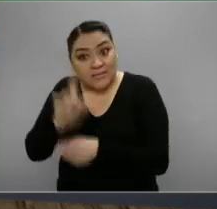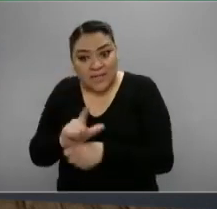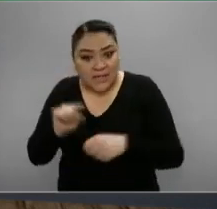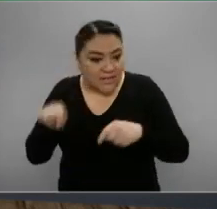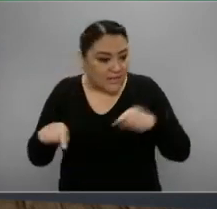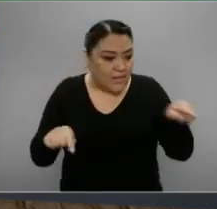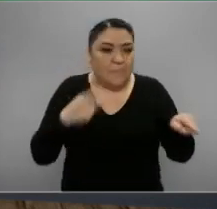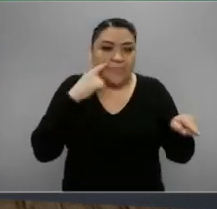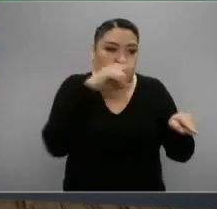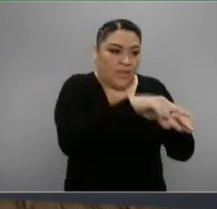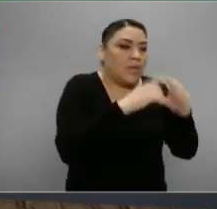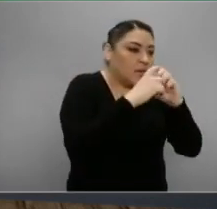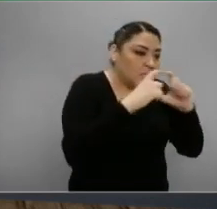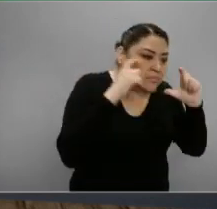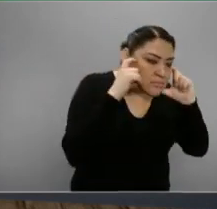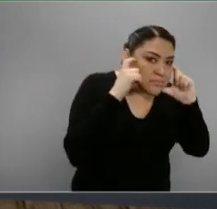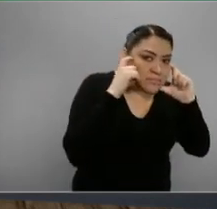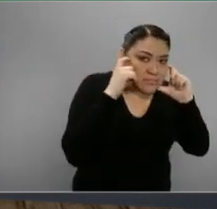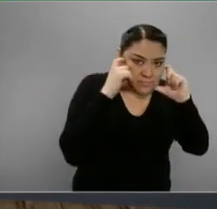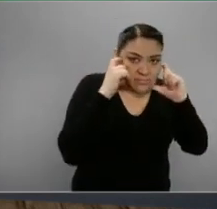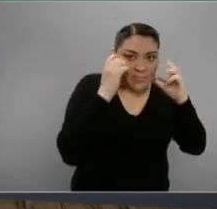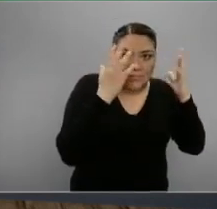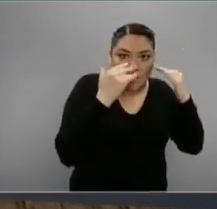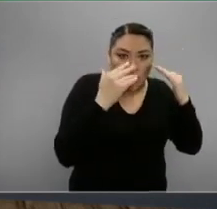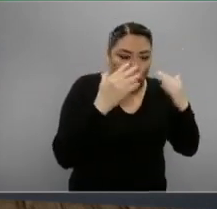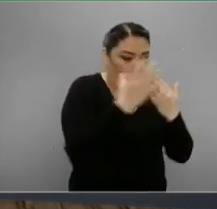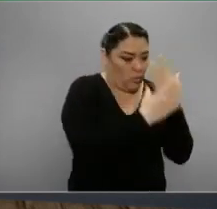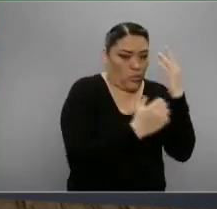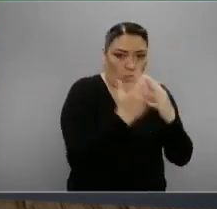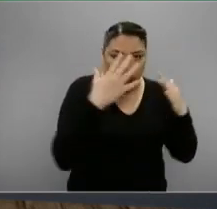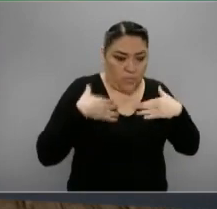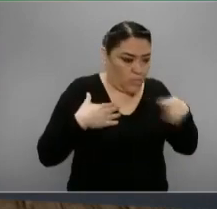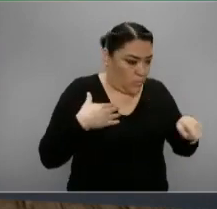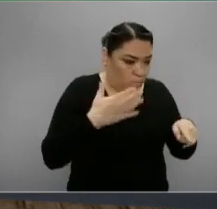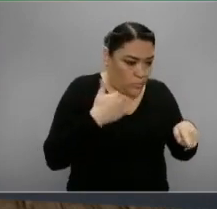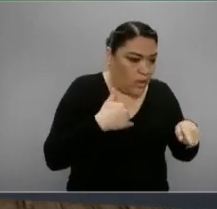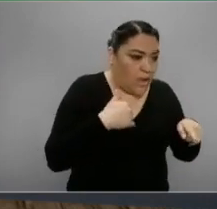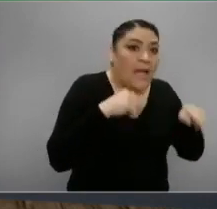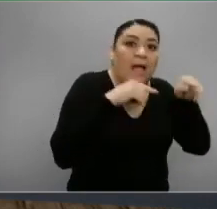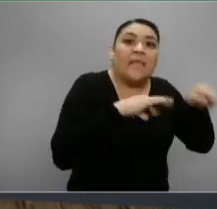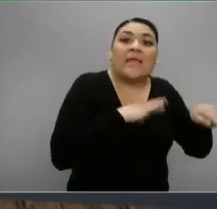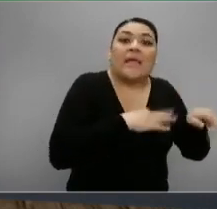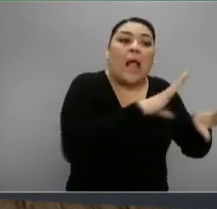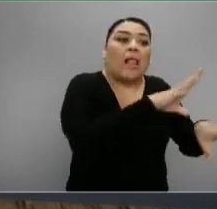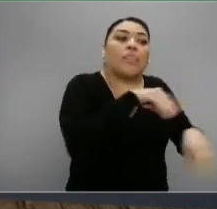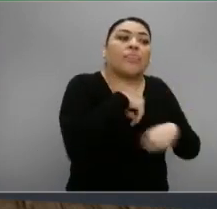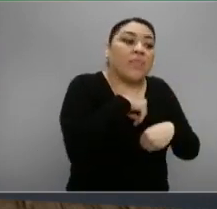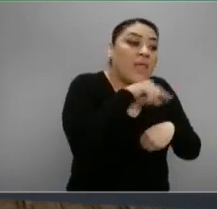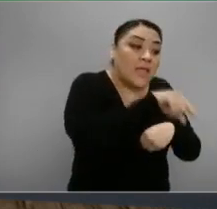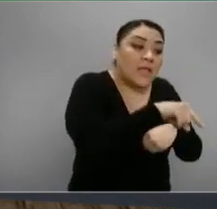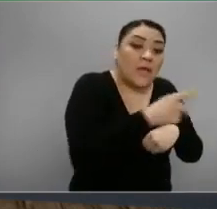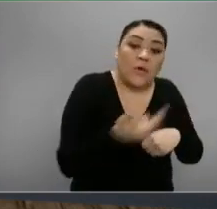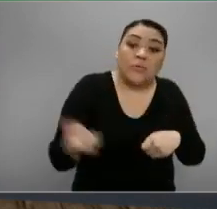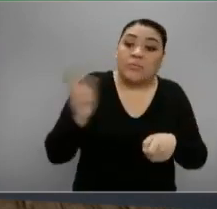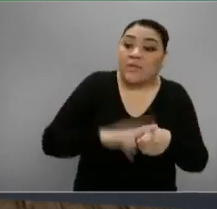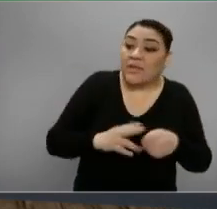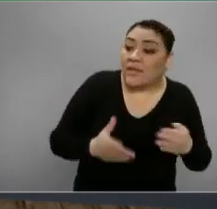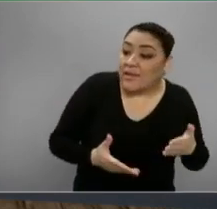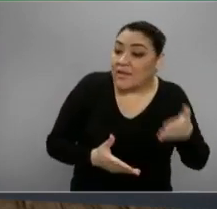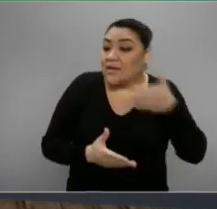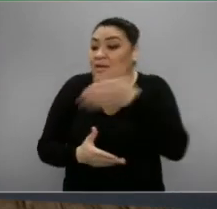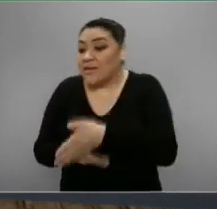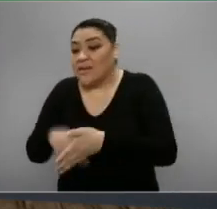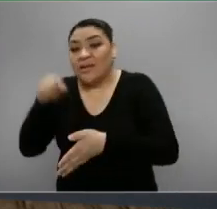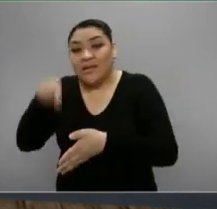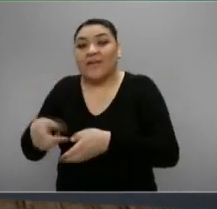en el IMSS no les dan equipo, pues se contaminan y esos médicos trabajan también en la seguridad